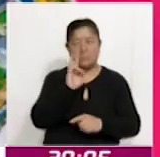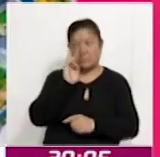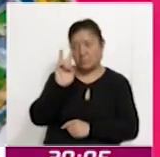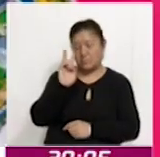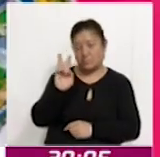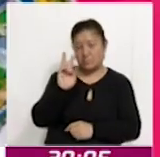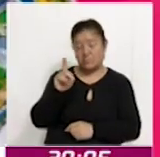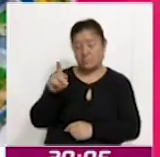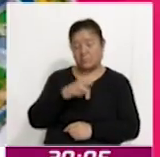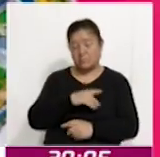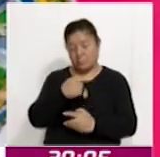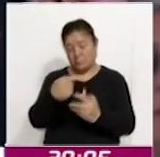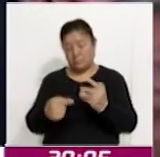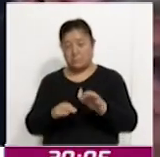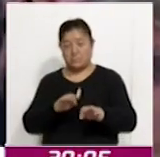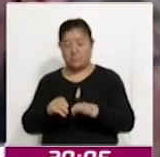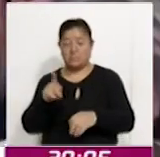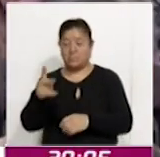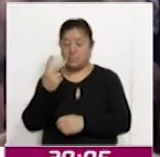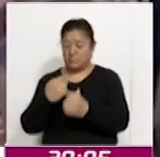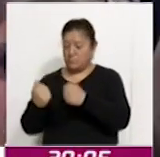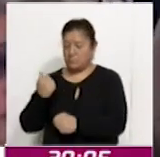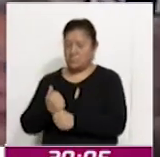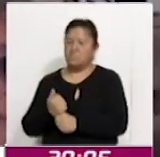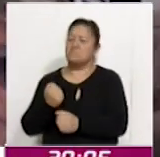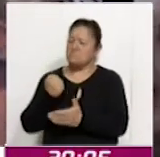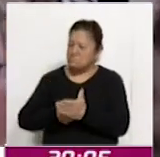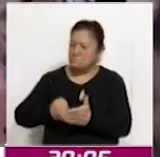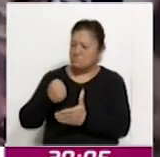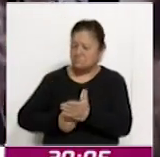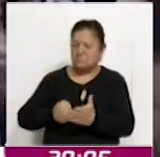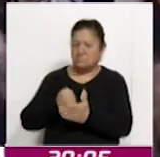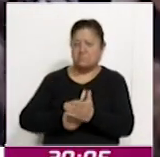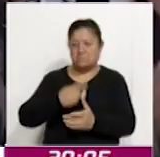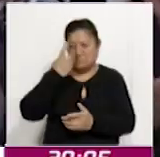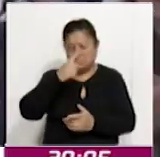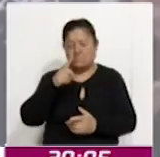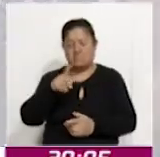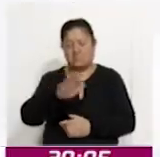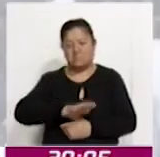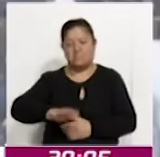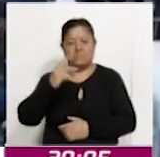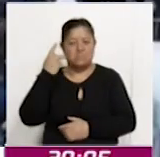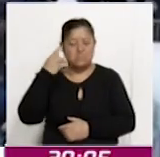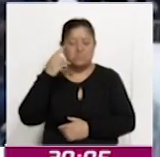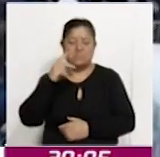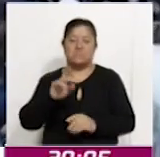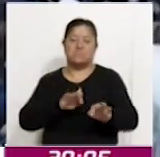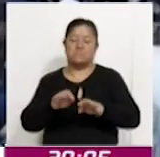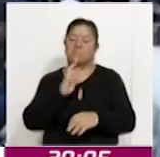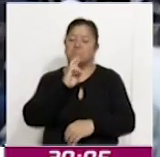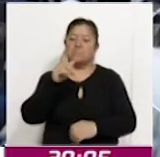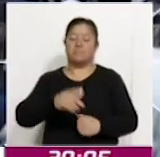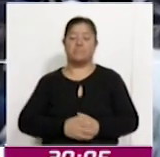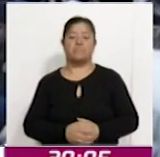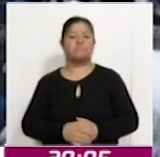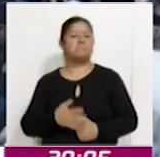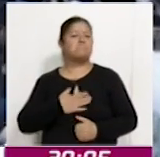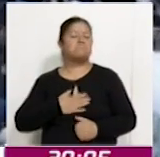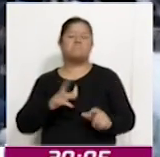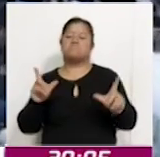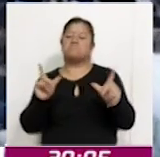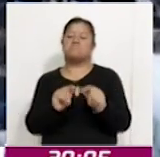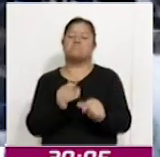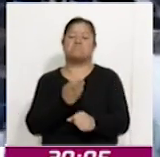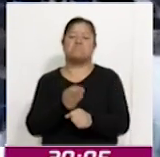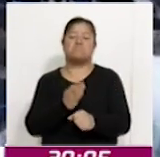Céspedes Peregrina, quien por dos años trabajó incansablemente para construir un mejor futuro para Puebla. Haciendo un recuento de todo lo señalado en